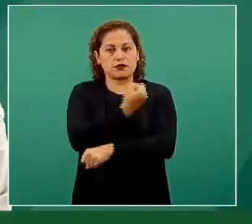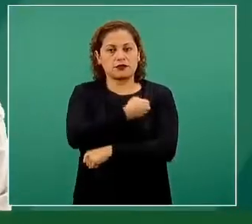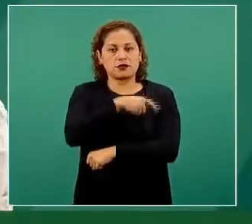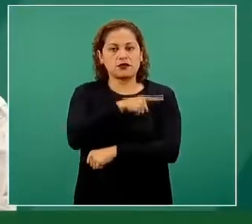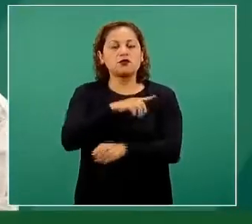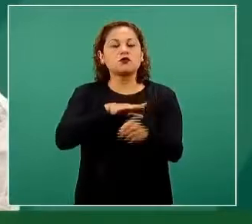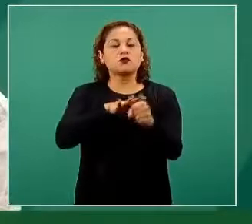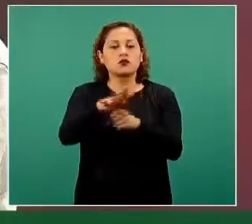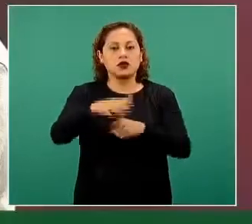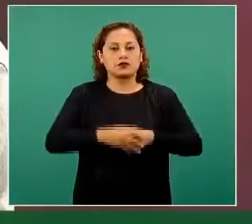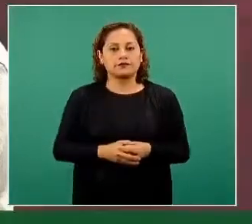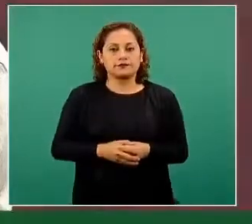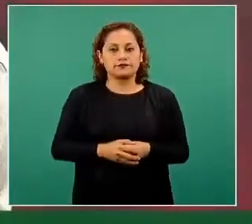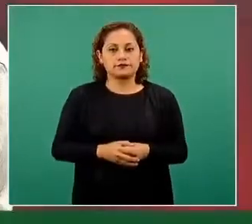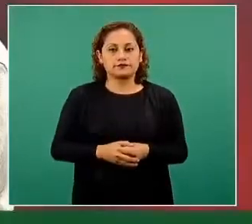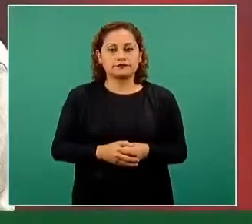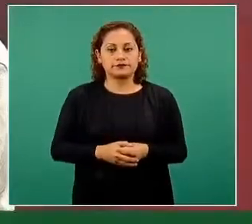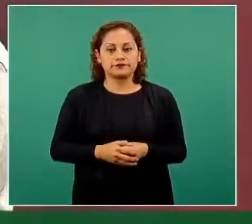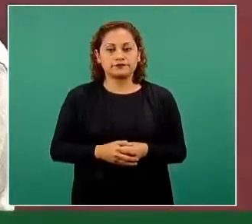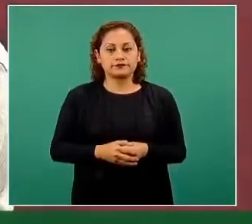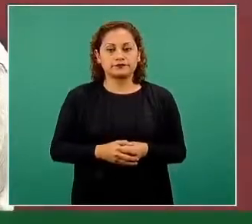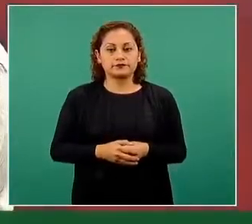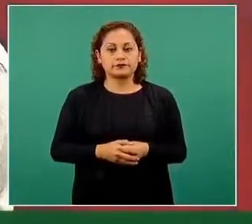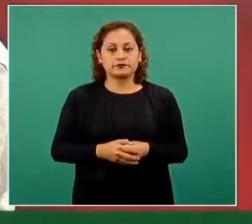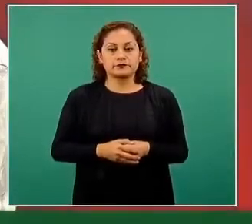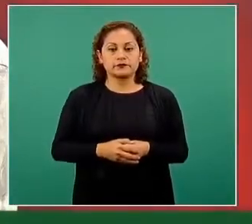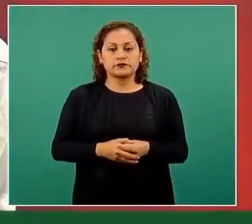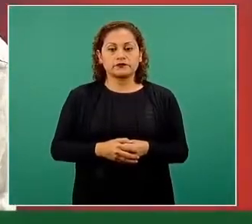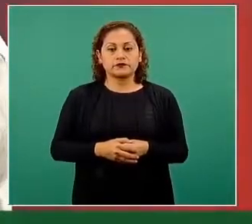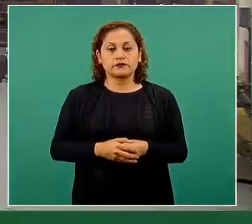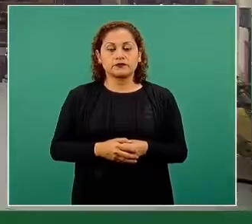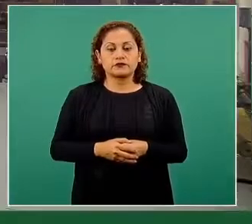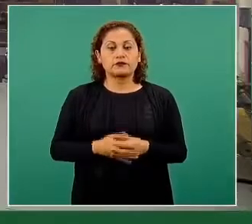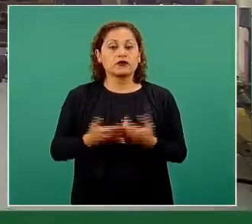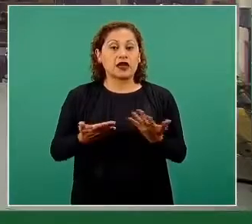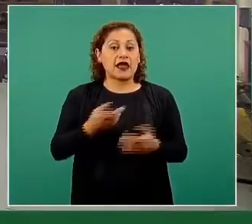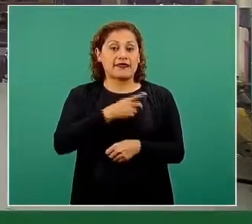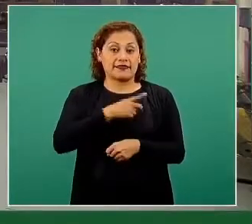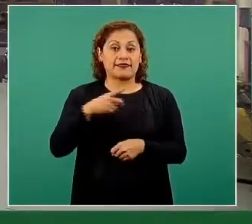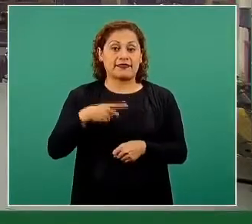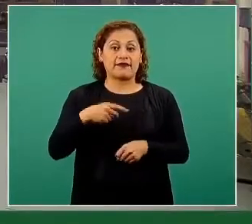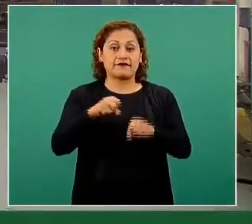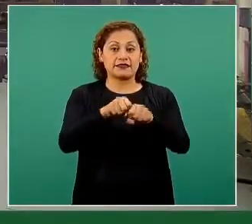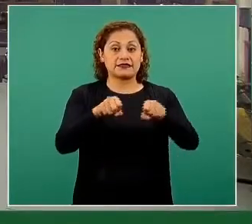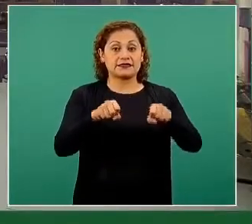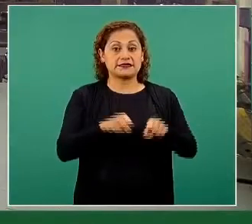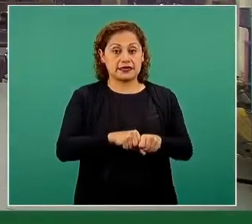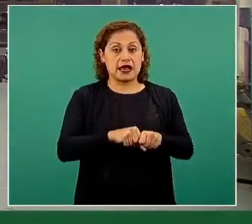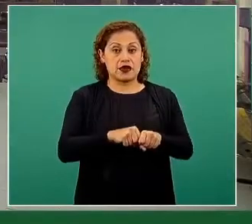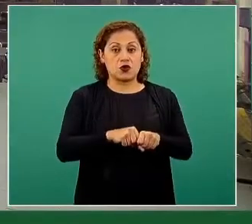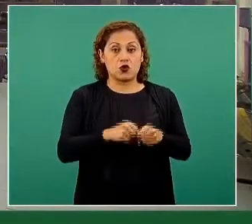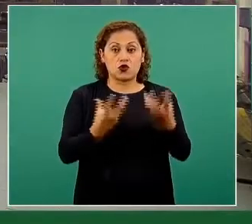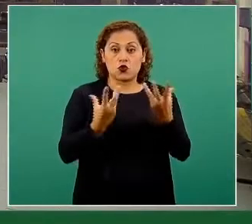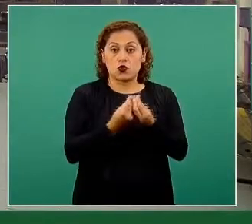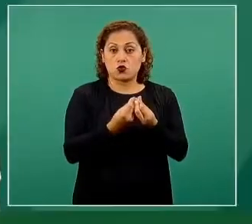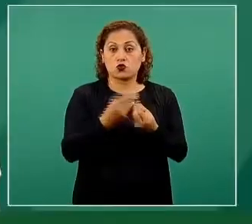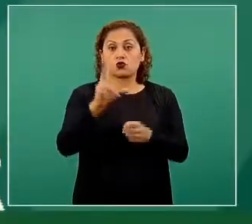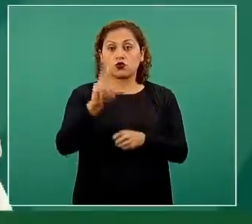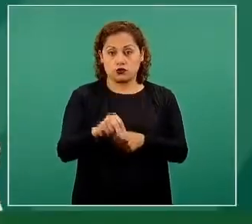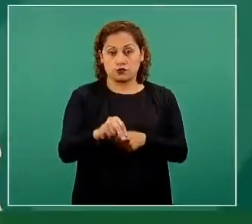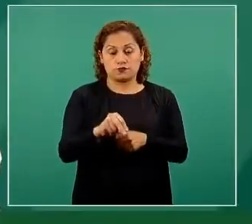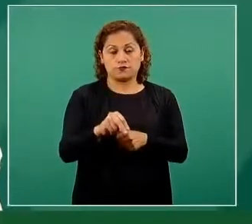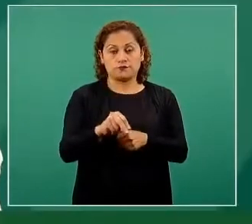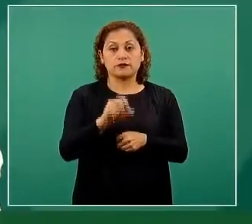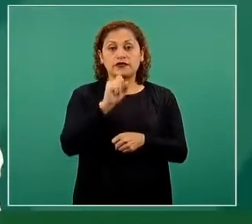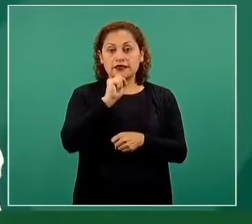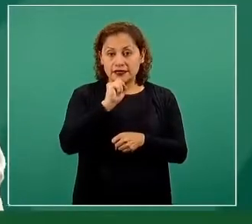el espaciar por medio de dividir a los salones y un día de la semana va